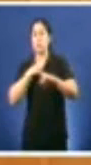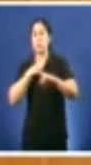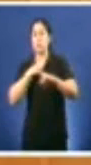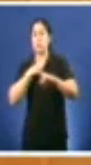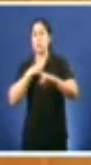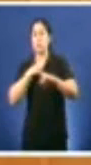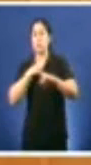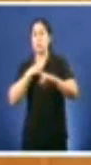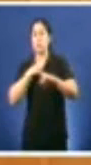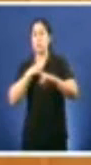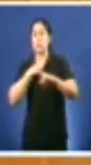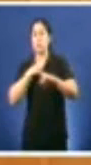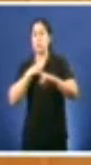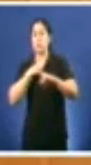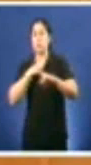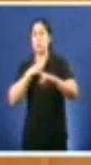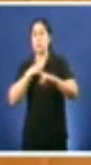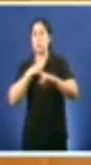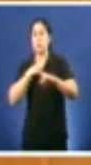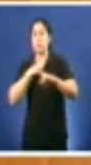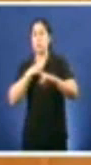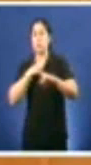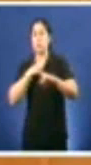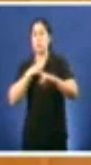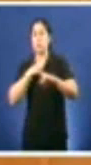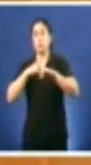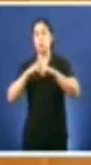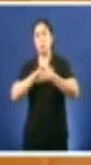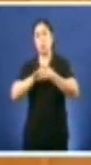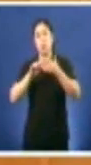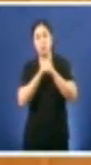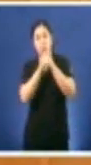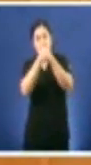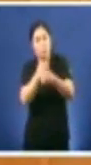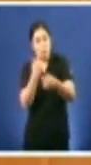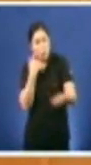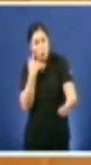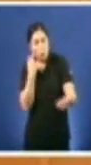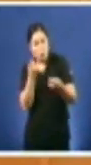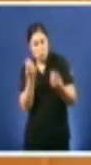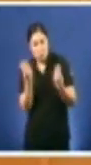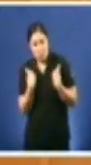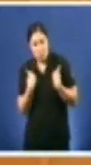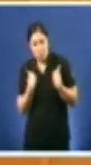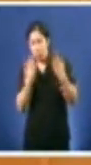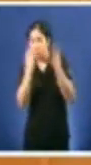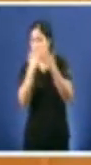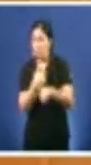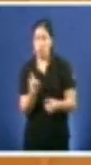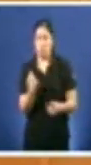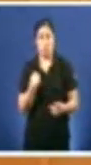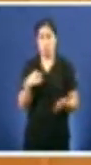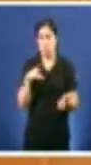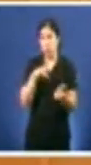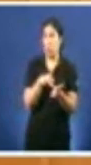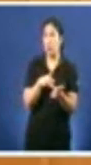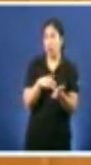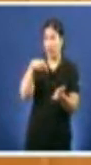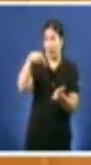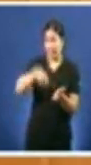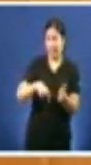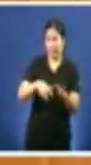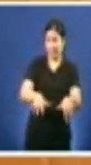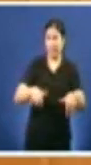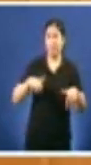41.000 sinaturas e a toda a provincia de Lugo e dende logo unha discriminación forzada unha